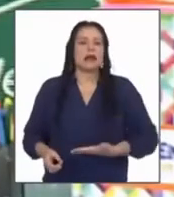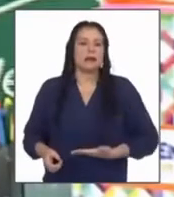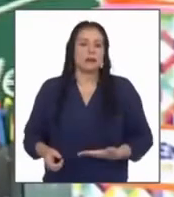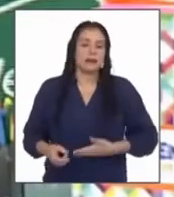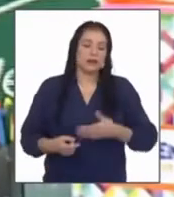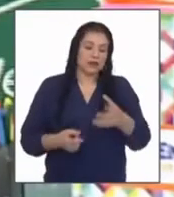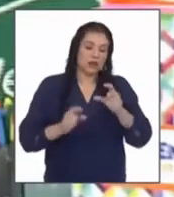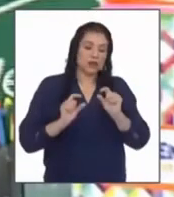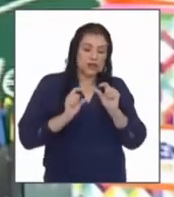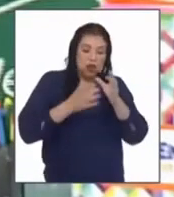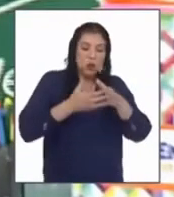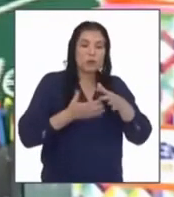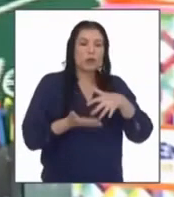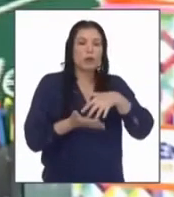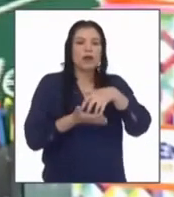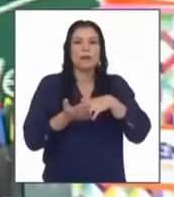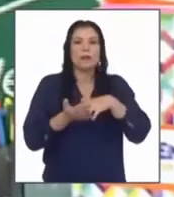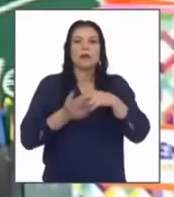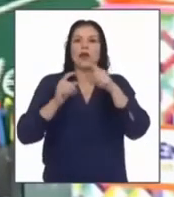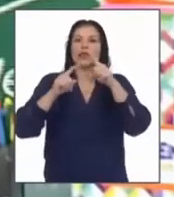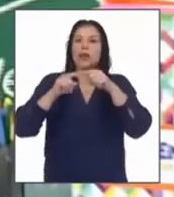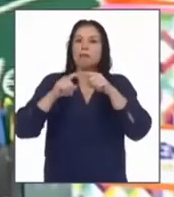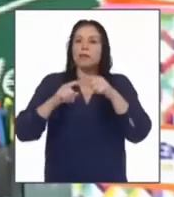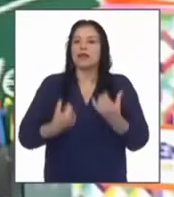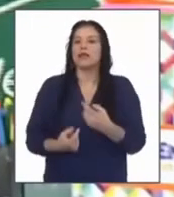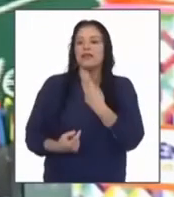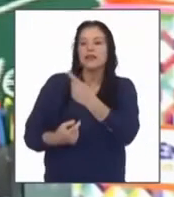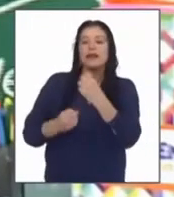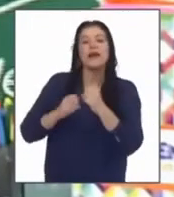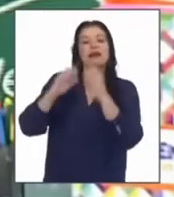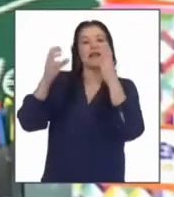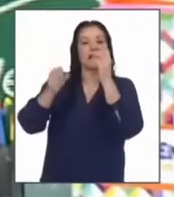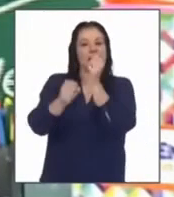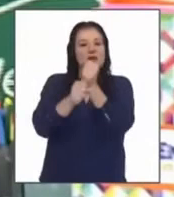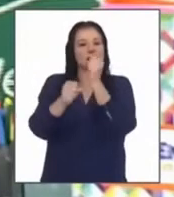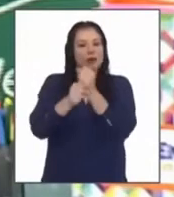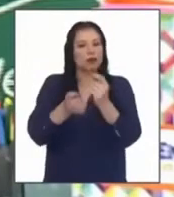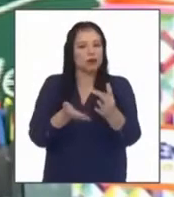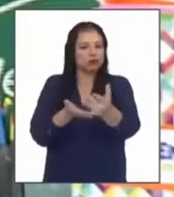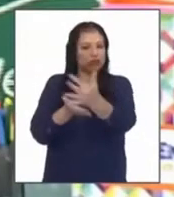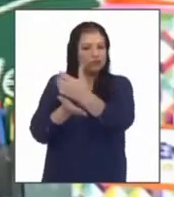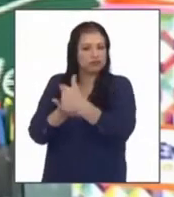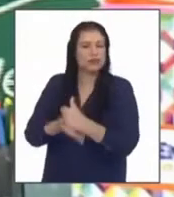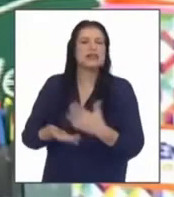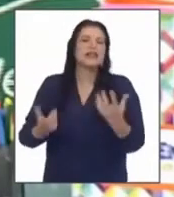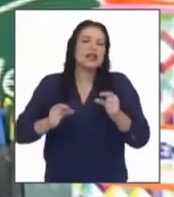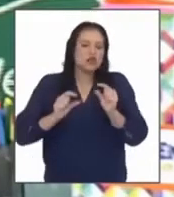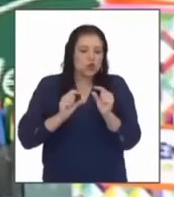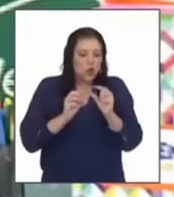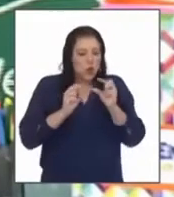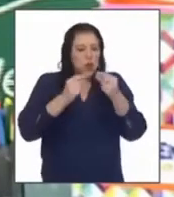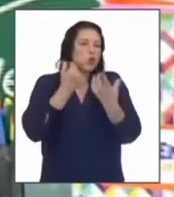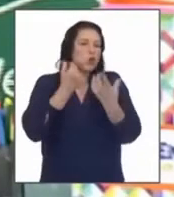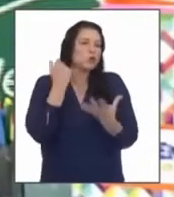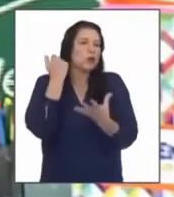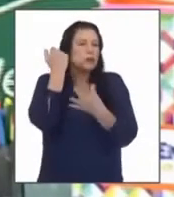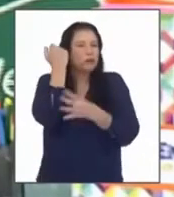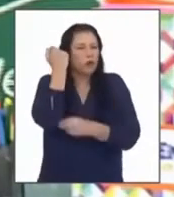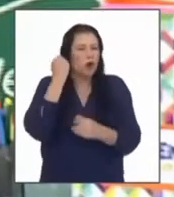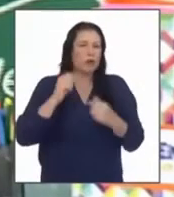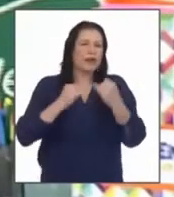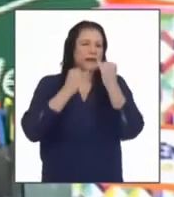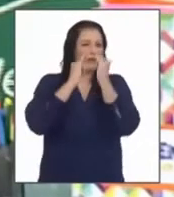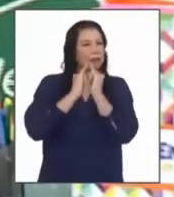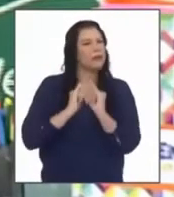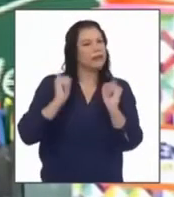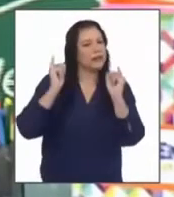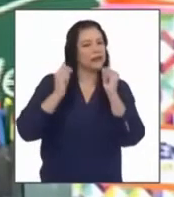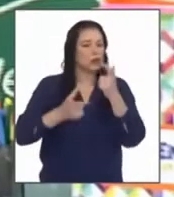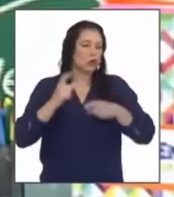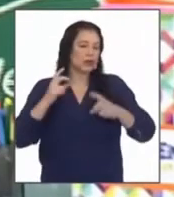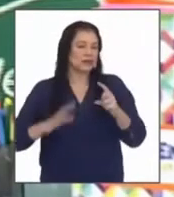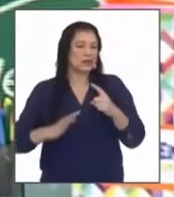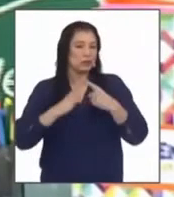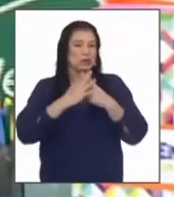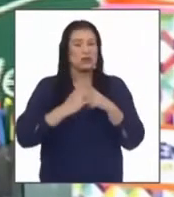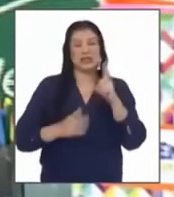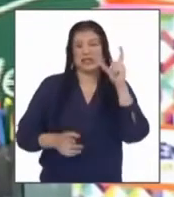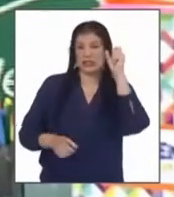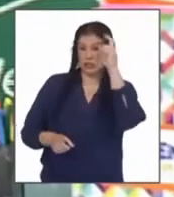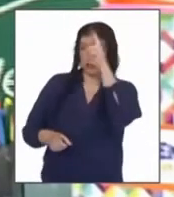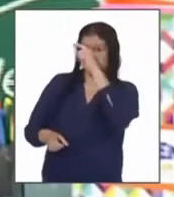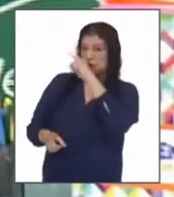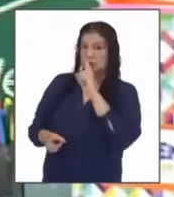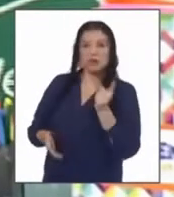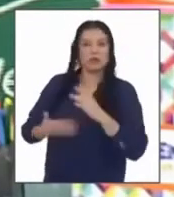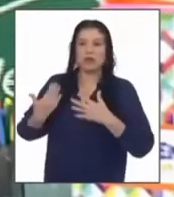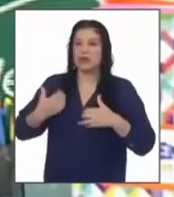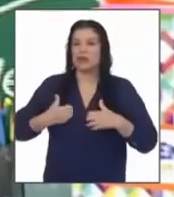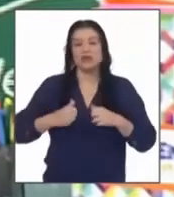vulnerable porque dependen del trabajo del día a día pertenecen a un nivel económico independiente cuyas situaciones precarias hacen difícil